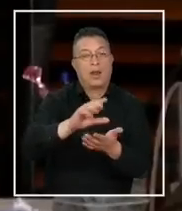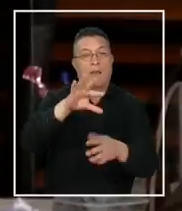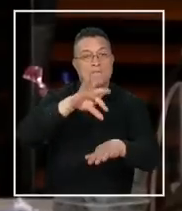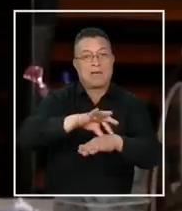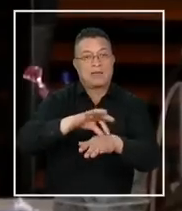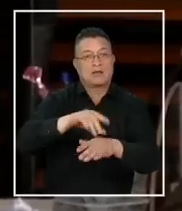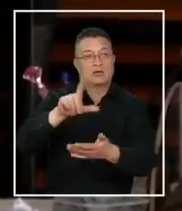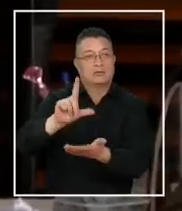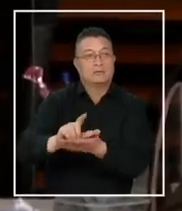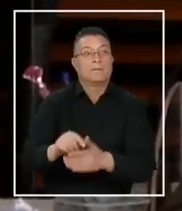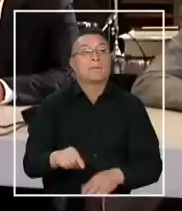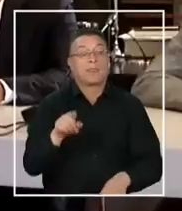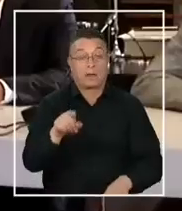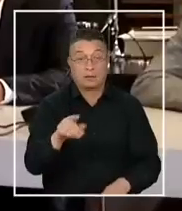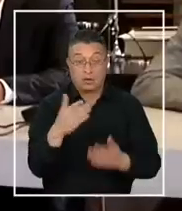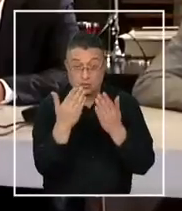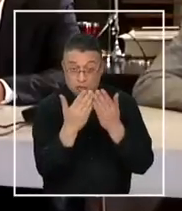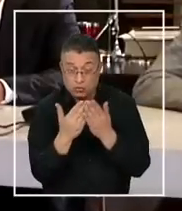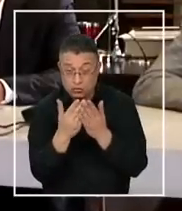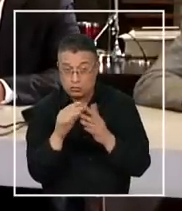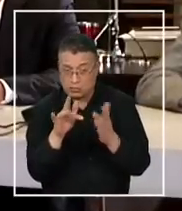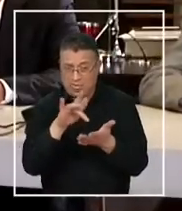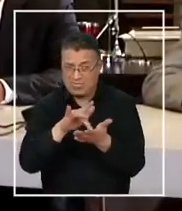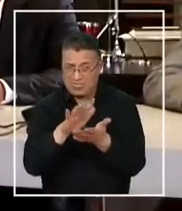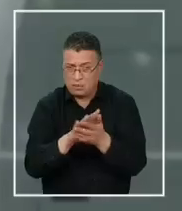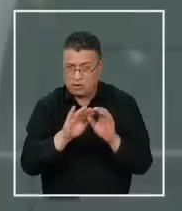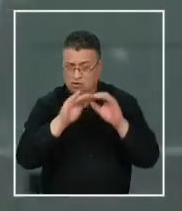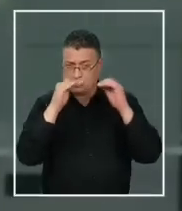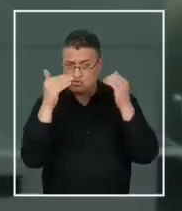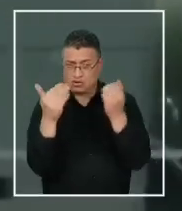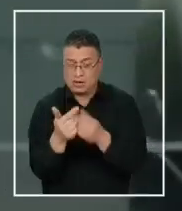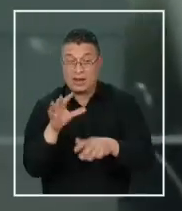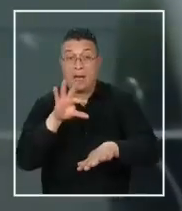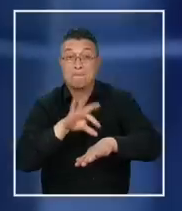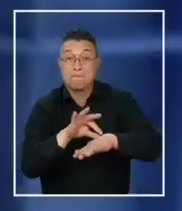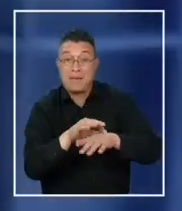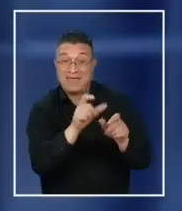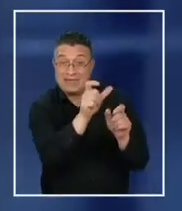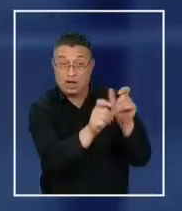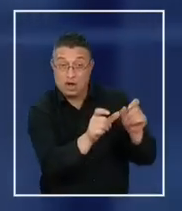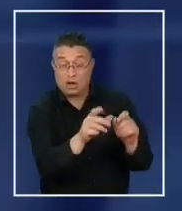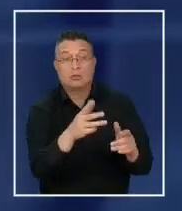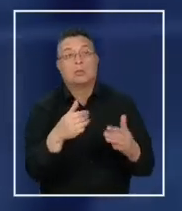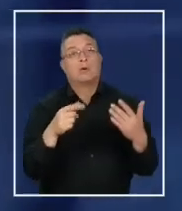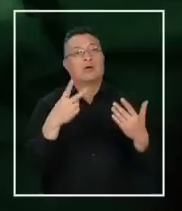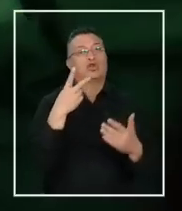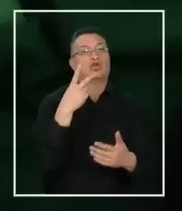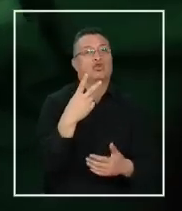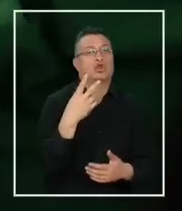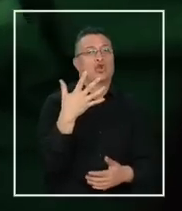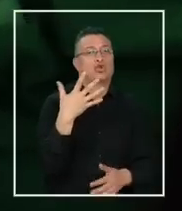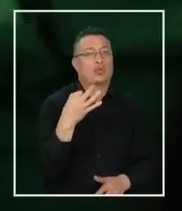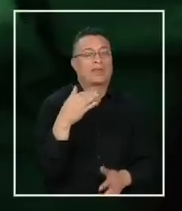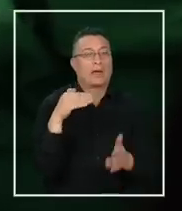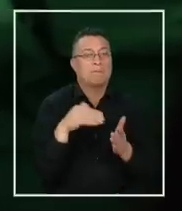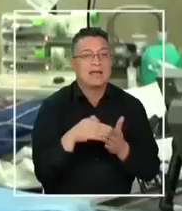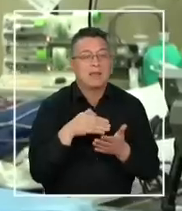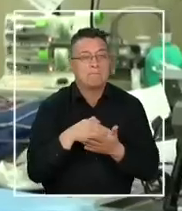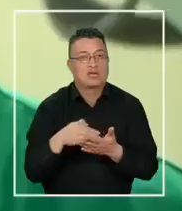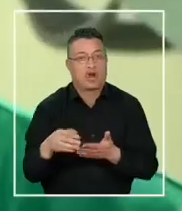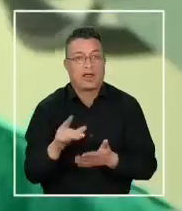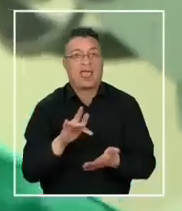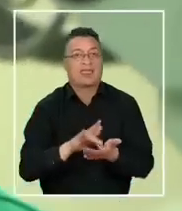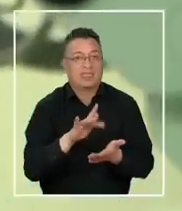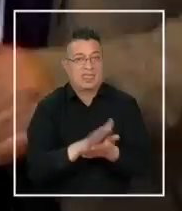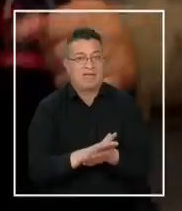estudio preliminar del gremio asegura que la deuda total del sector privado a los médicos asciende a unos 250.000 millones de pesos.